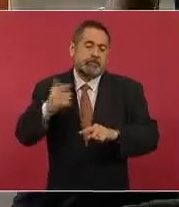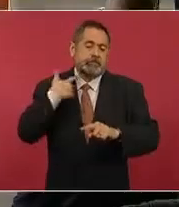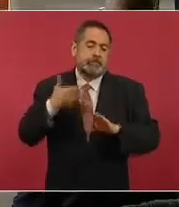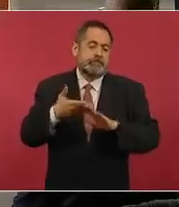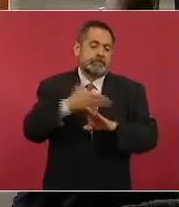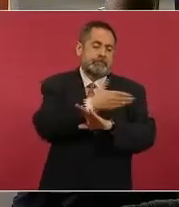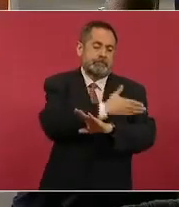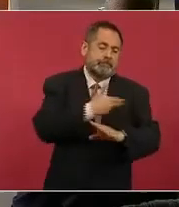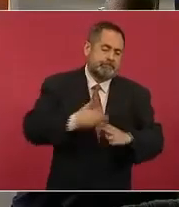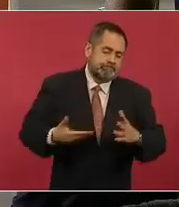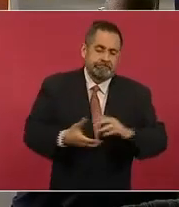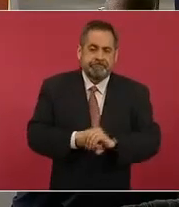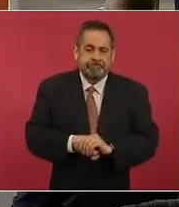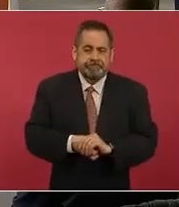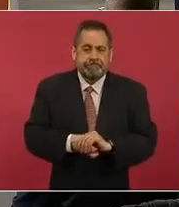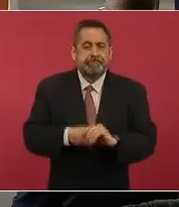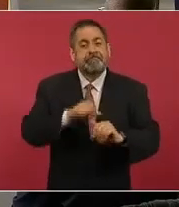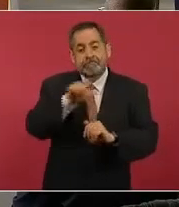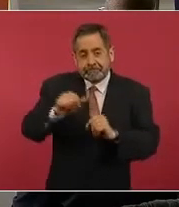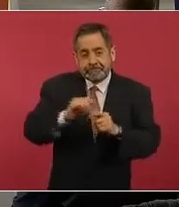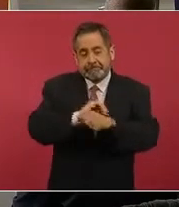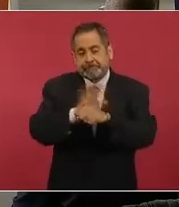resto del daño lo hizo la pandemia.